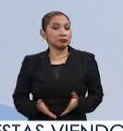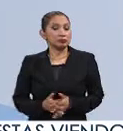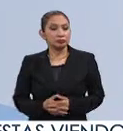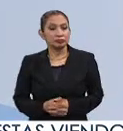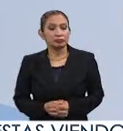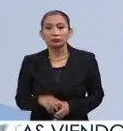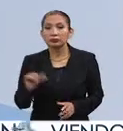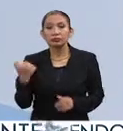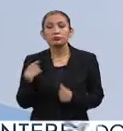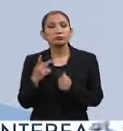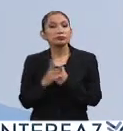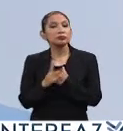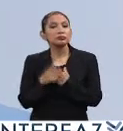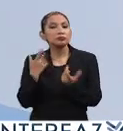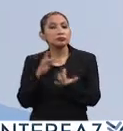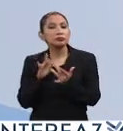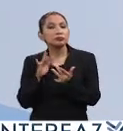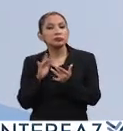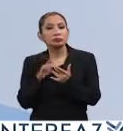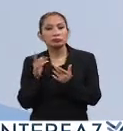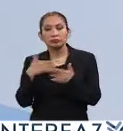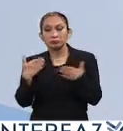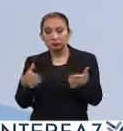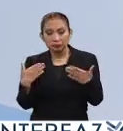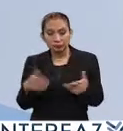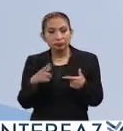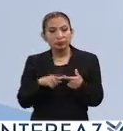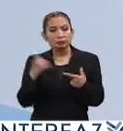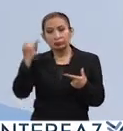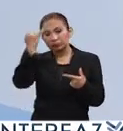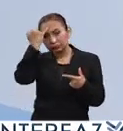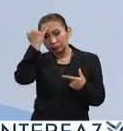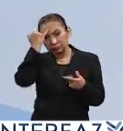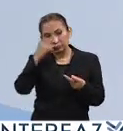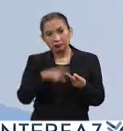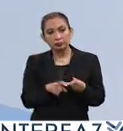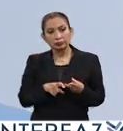Claro. ¿Qué otras nacionalidades tuviste? De Panamá, hindús,